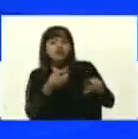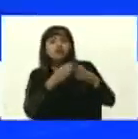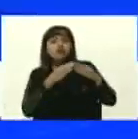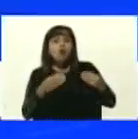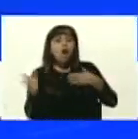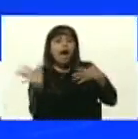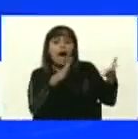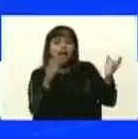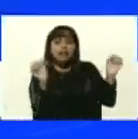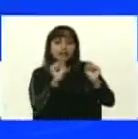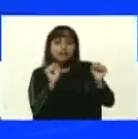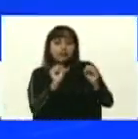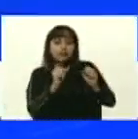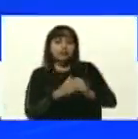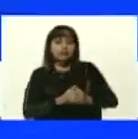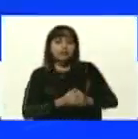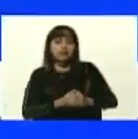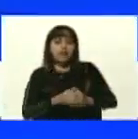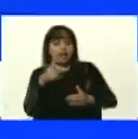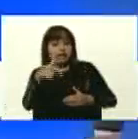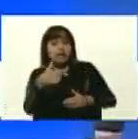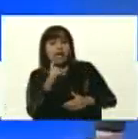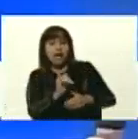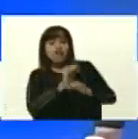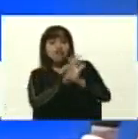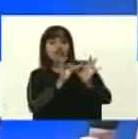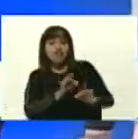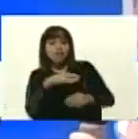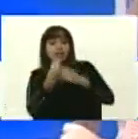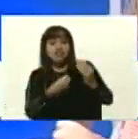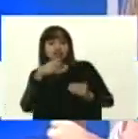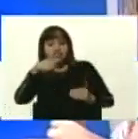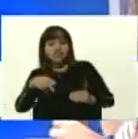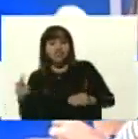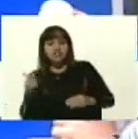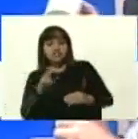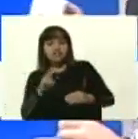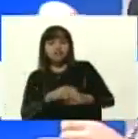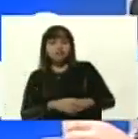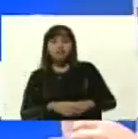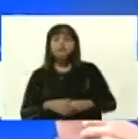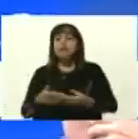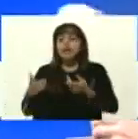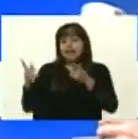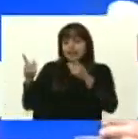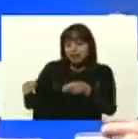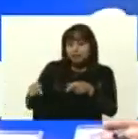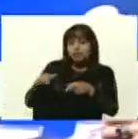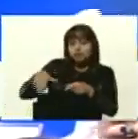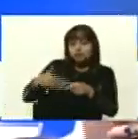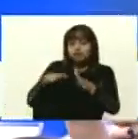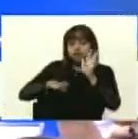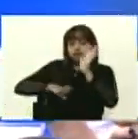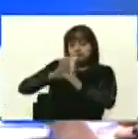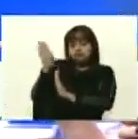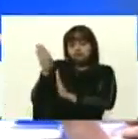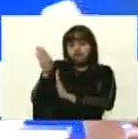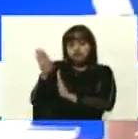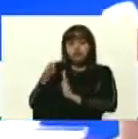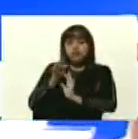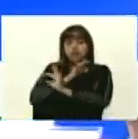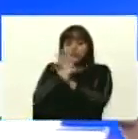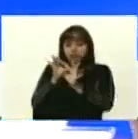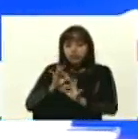los aires acondicionados. Así que aquí tenemos los productos creados en Venezuela. Aparte, también pudimos desarrollar de